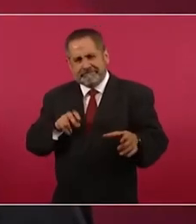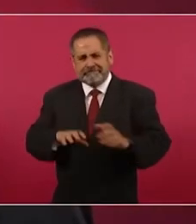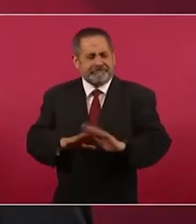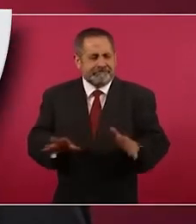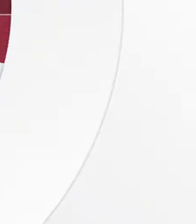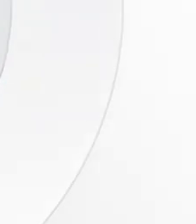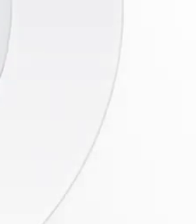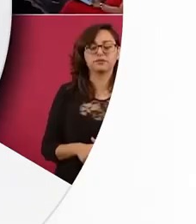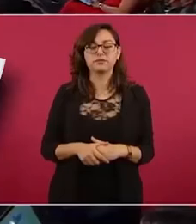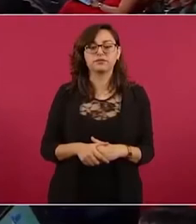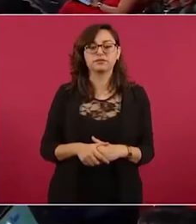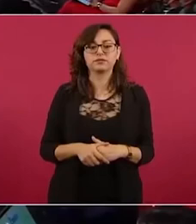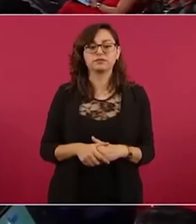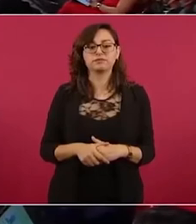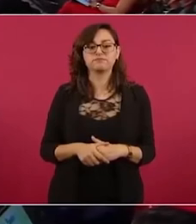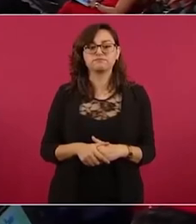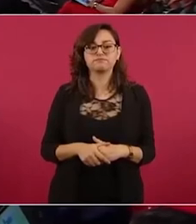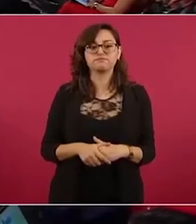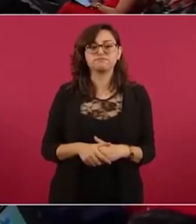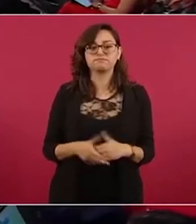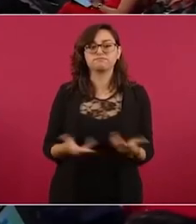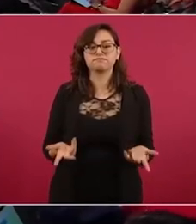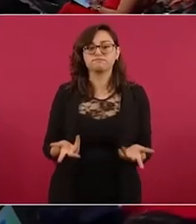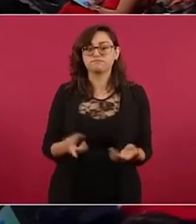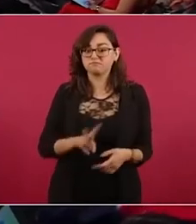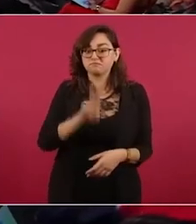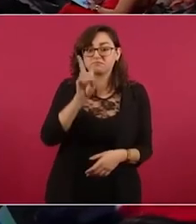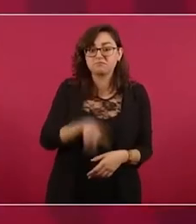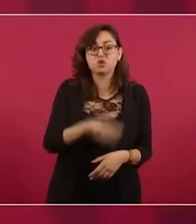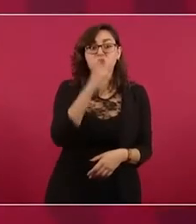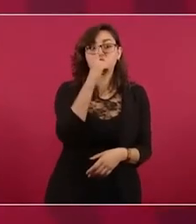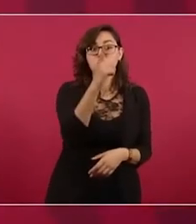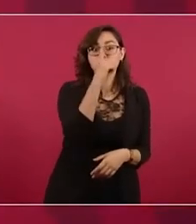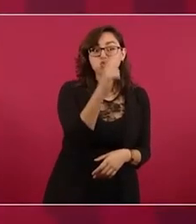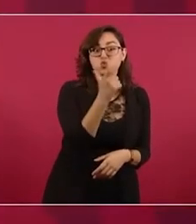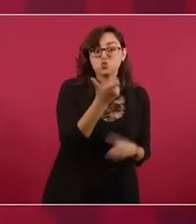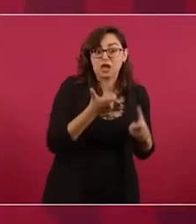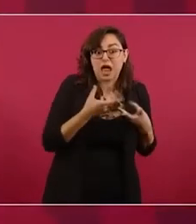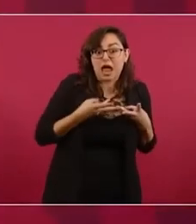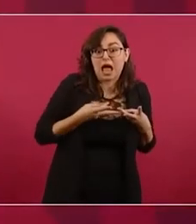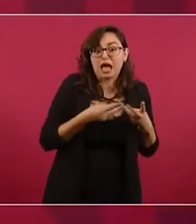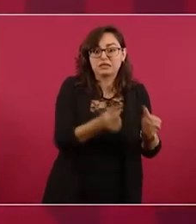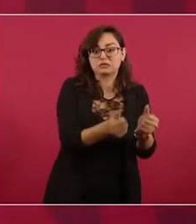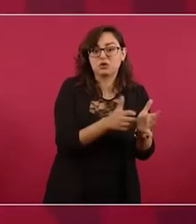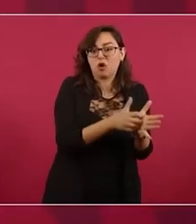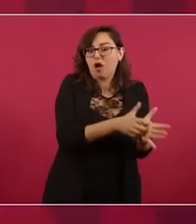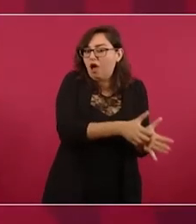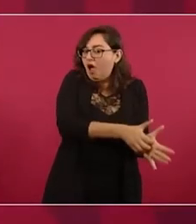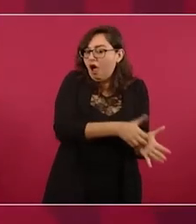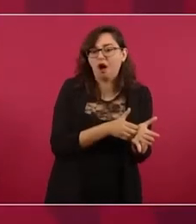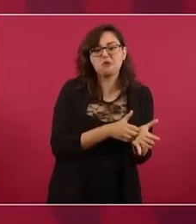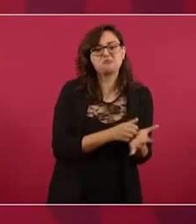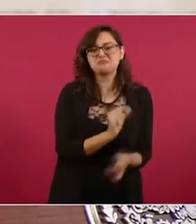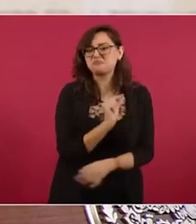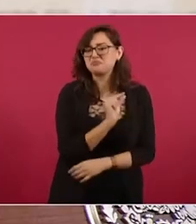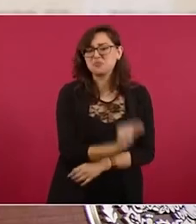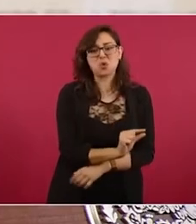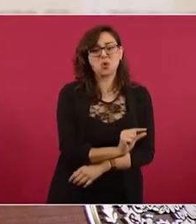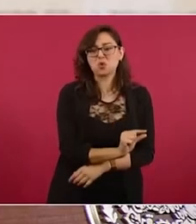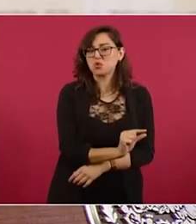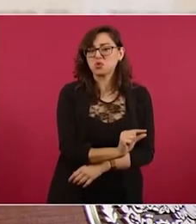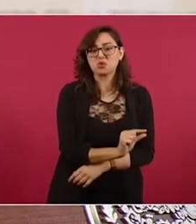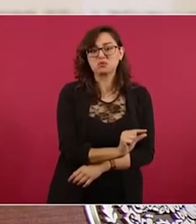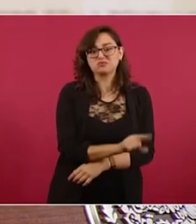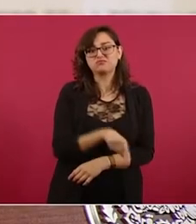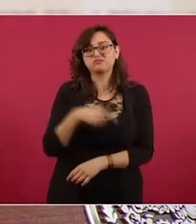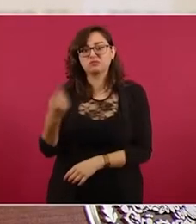nada es mínimo el ahorro y es considerable